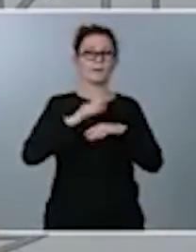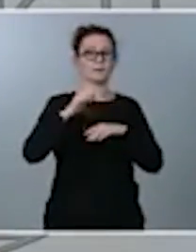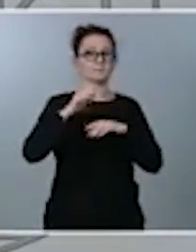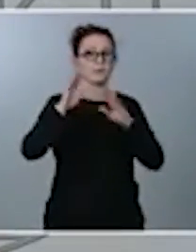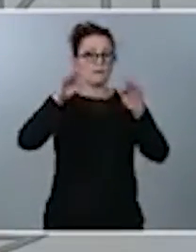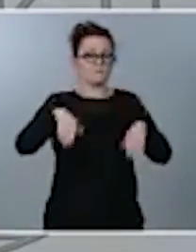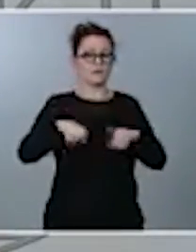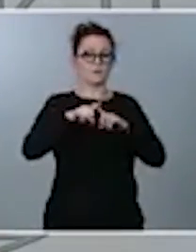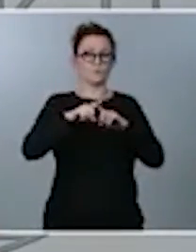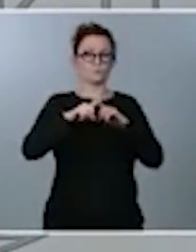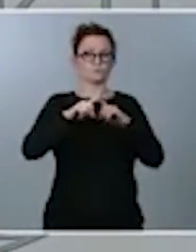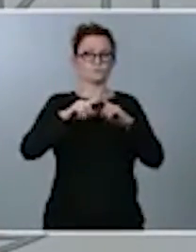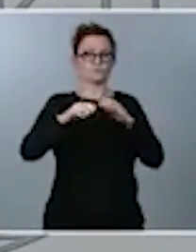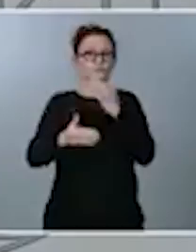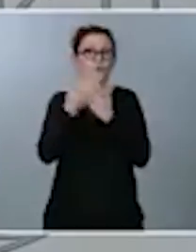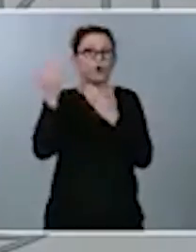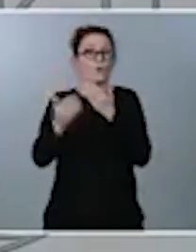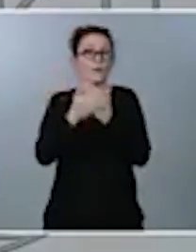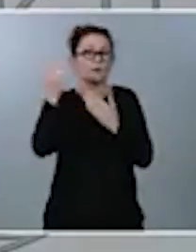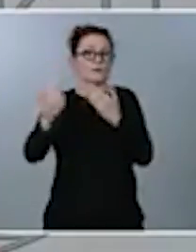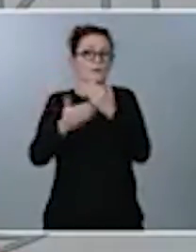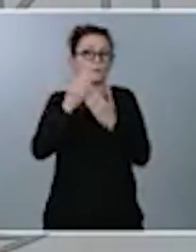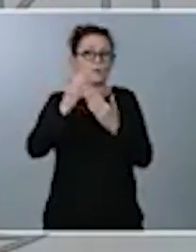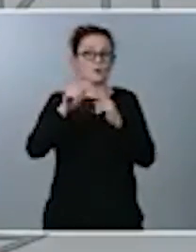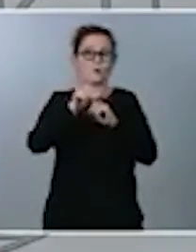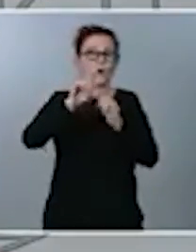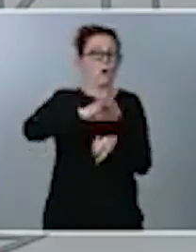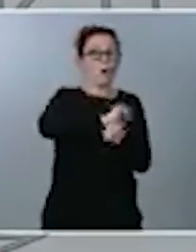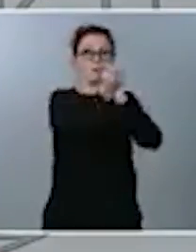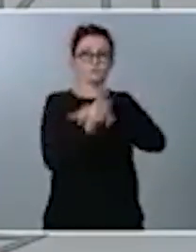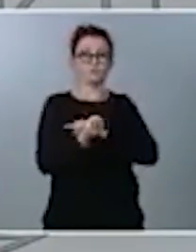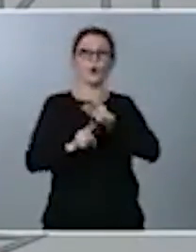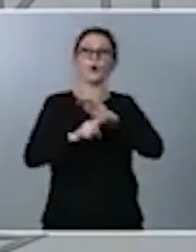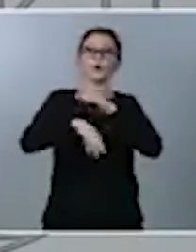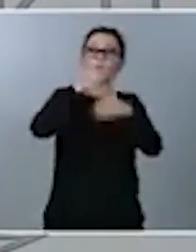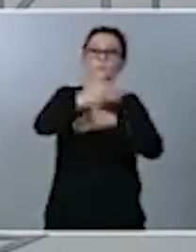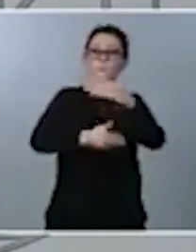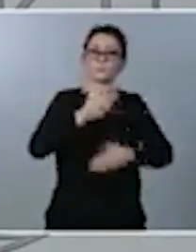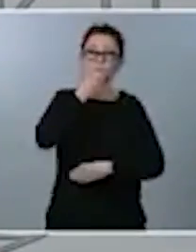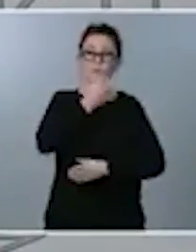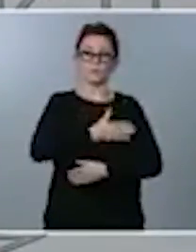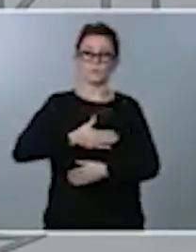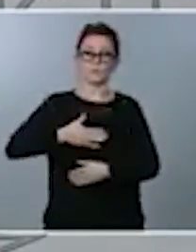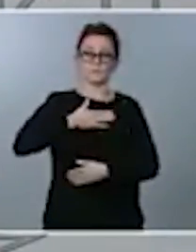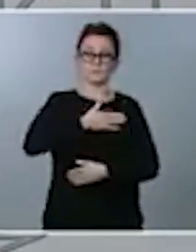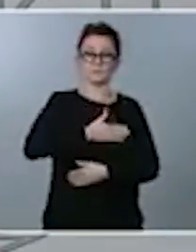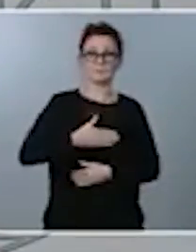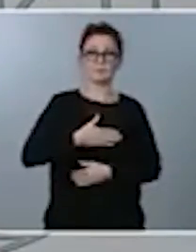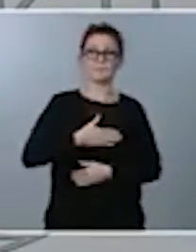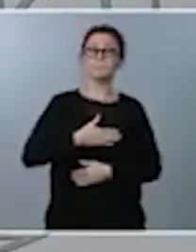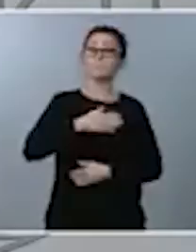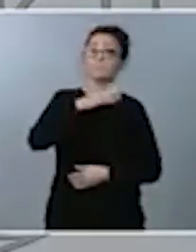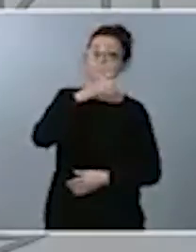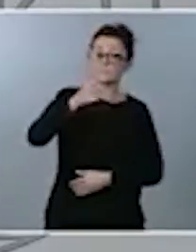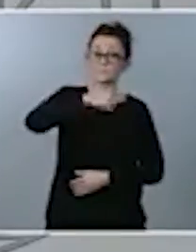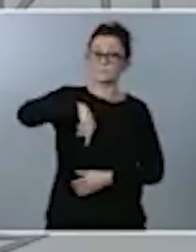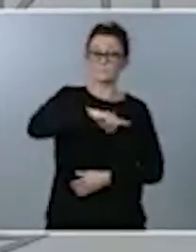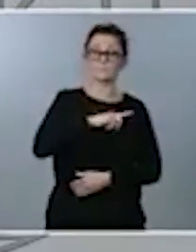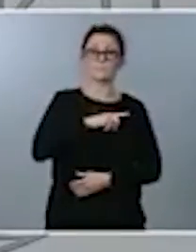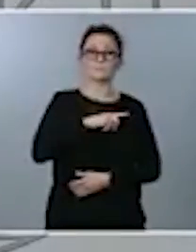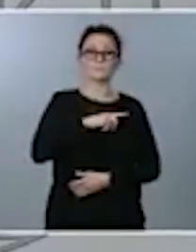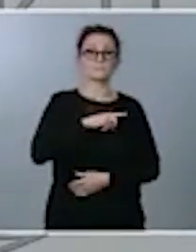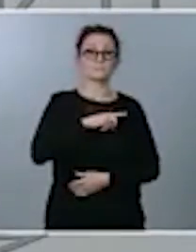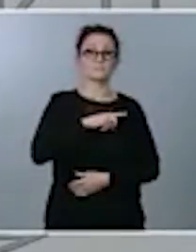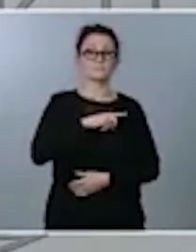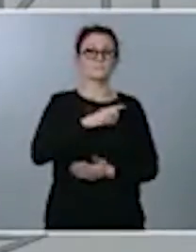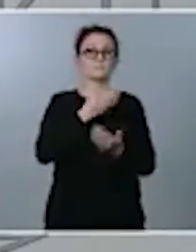modernización imprescindible para el progreso y el bienestar. Por ello, apelamos a todas y cada una al conjunto de